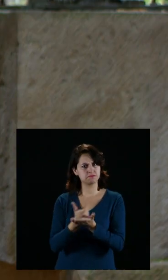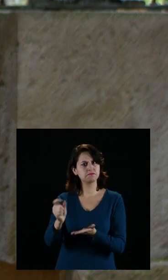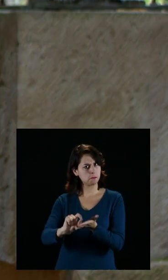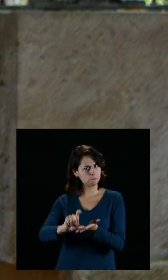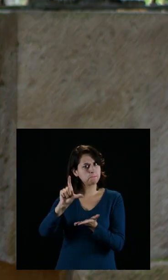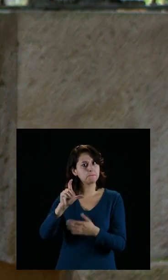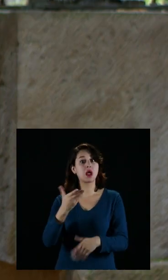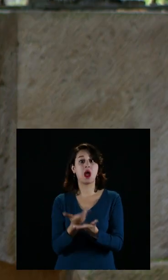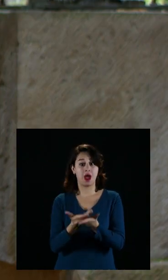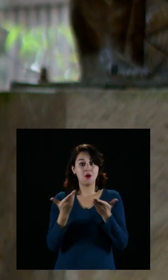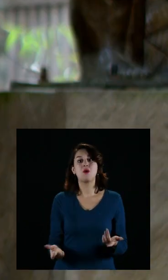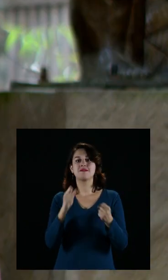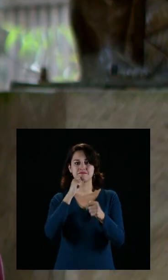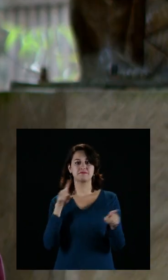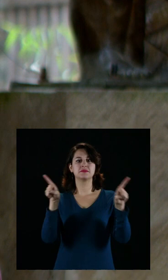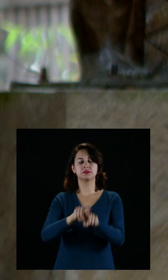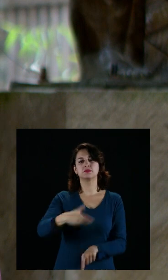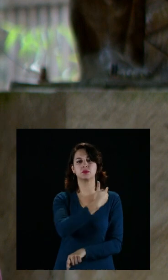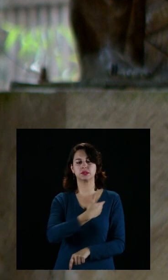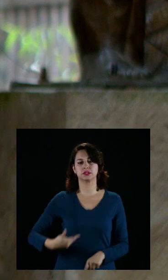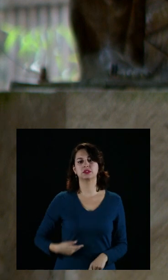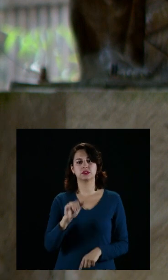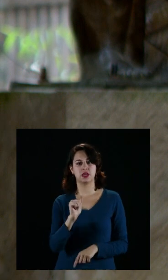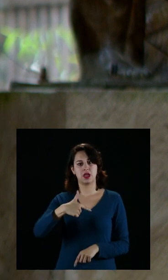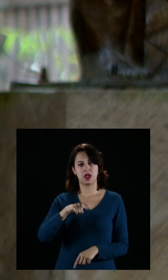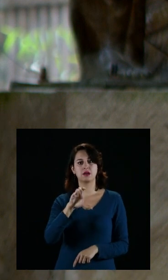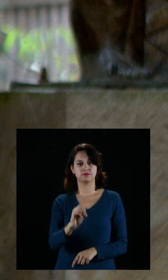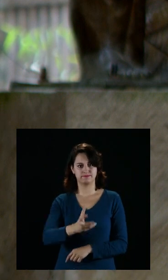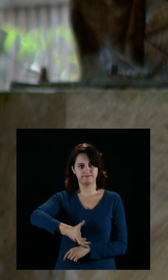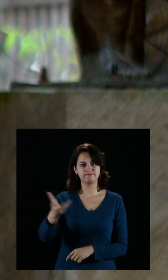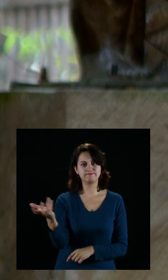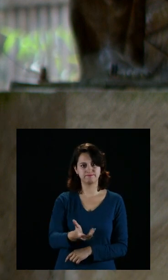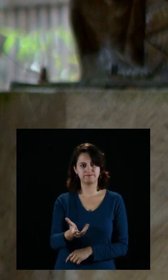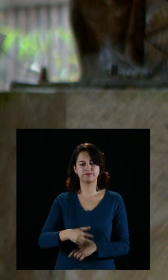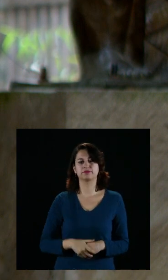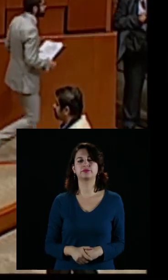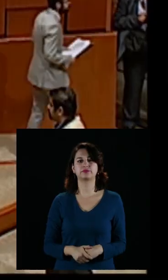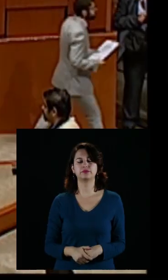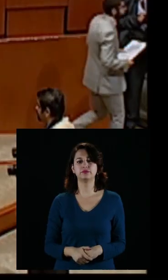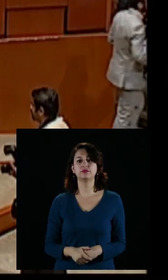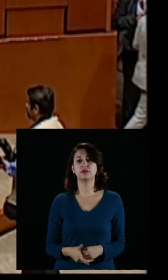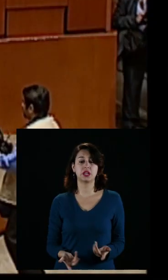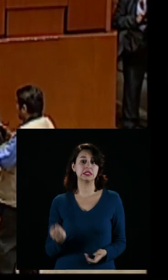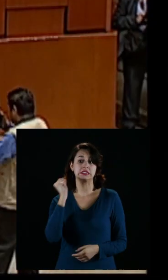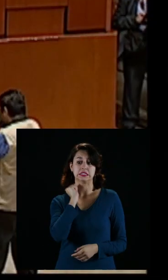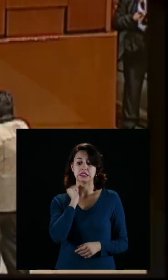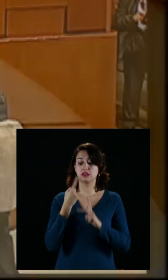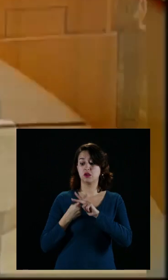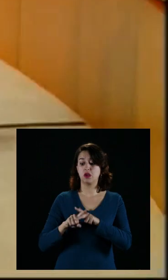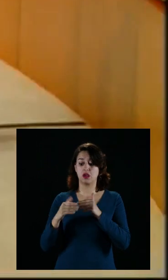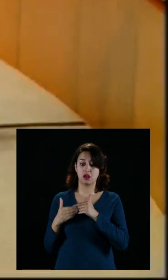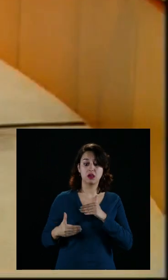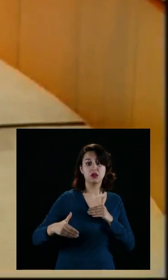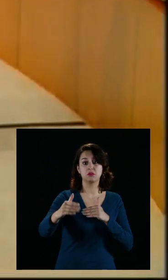jornal en el trabajo, como hoy lo está haciendo el presidente López Obrador. La primera iniciativa